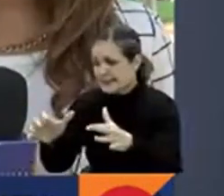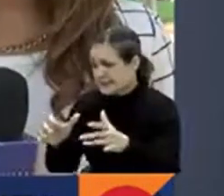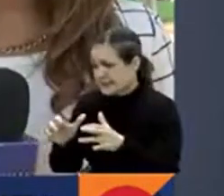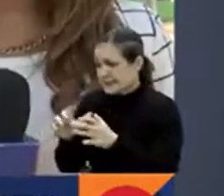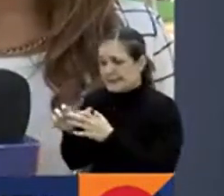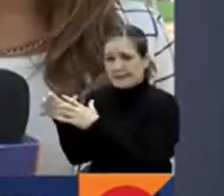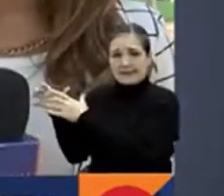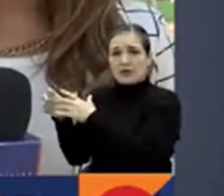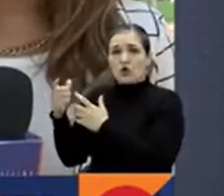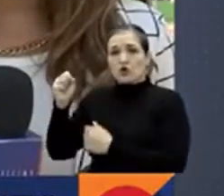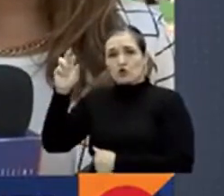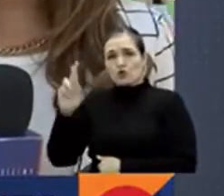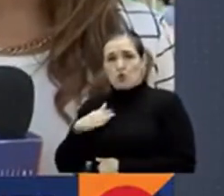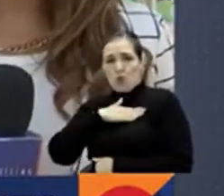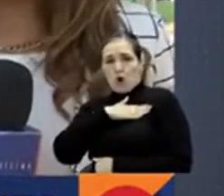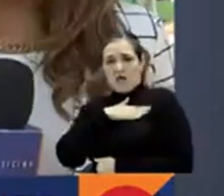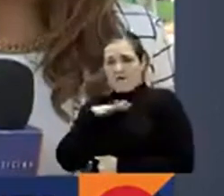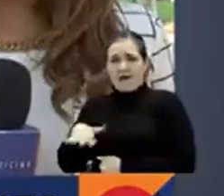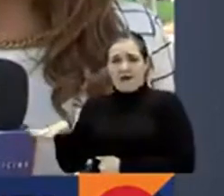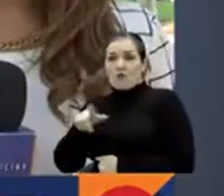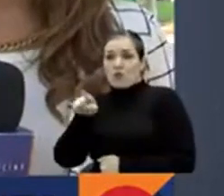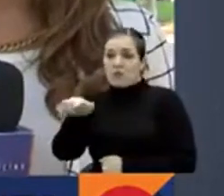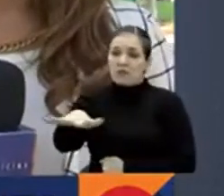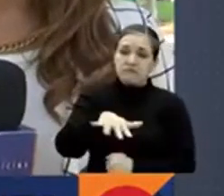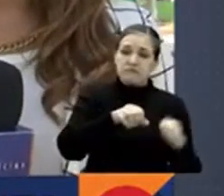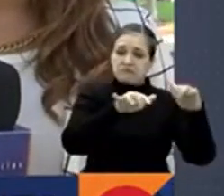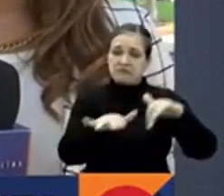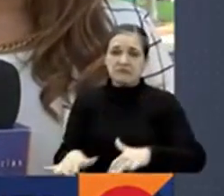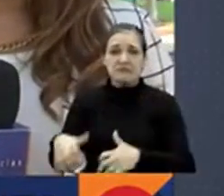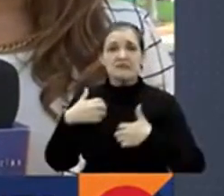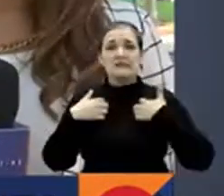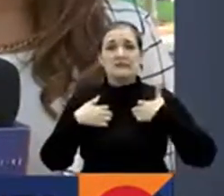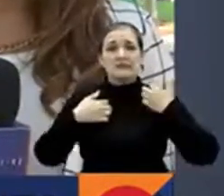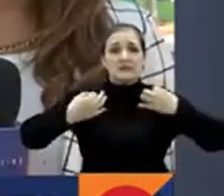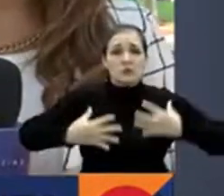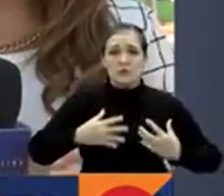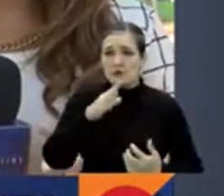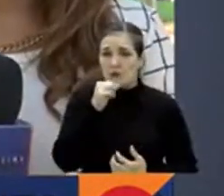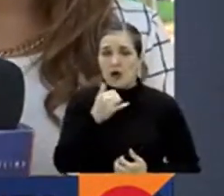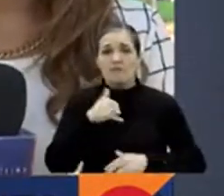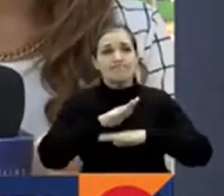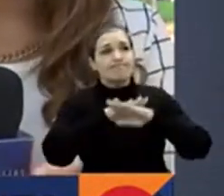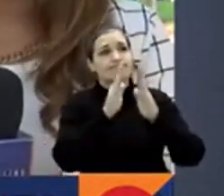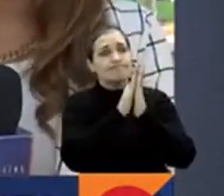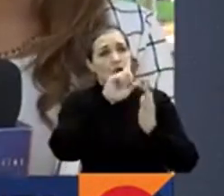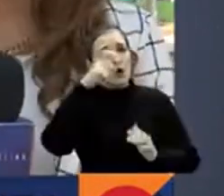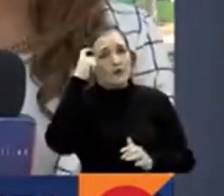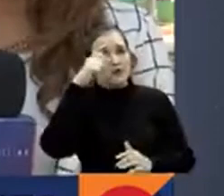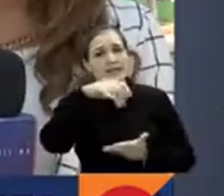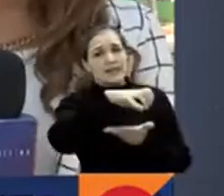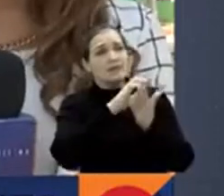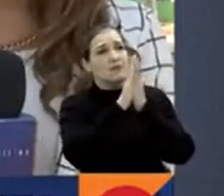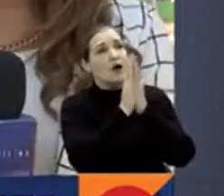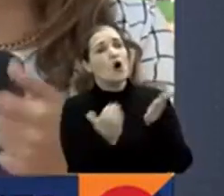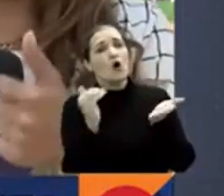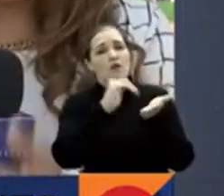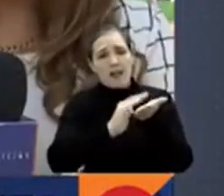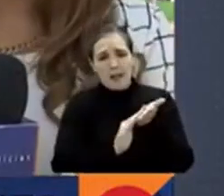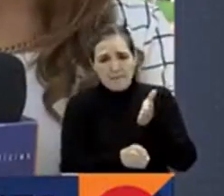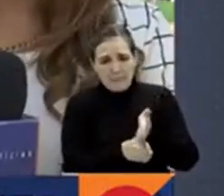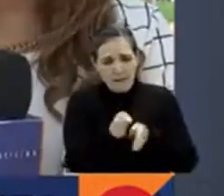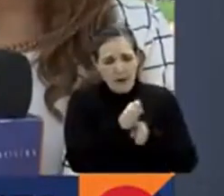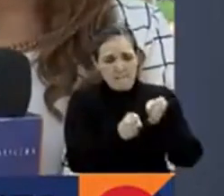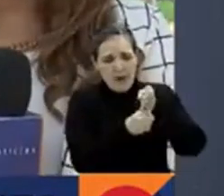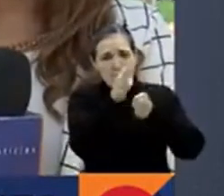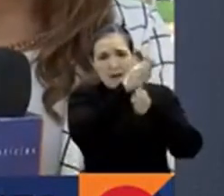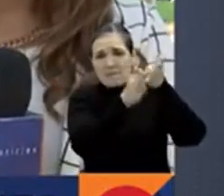lo es Sur de Bolívar para salvaguardar su seguridad. Le piden a la gobernación de Santander intervenir nuevamente en el jarillón para evitar la